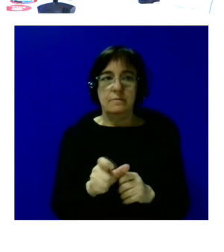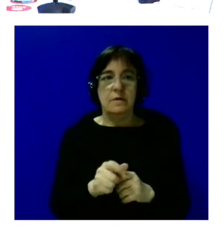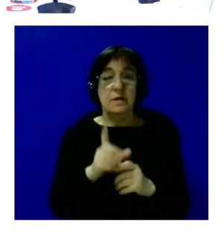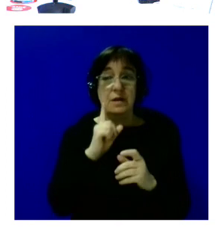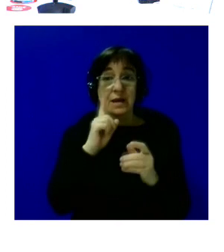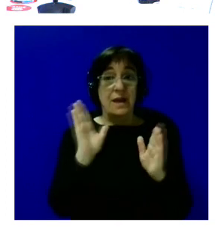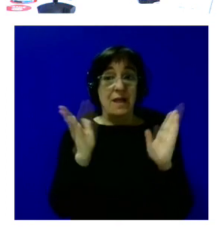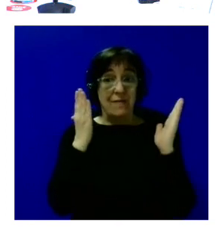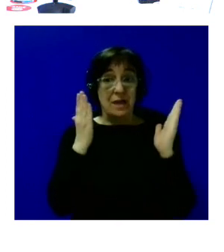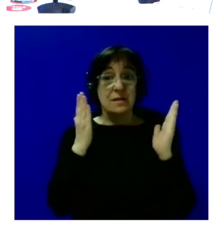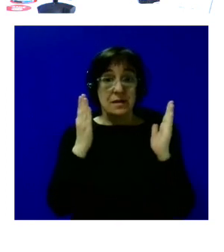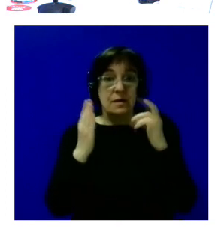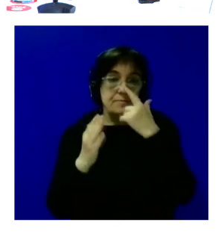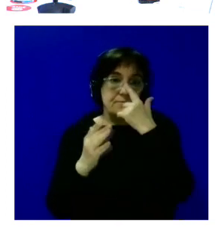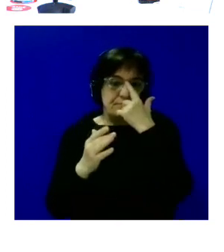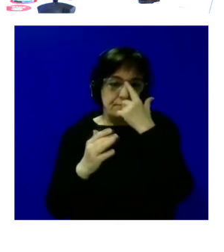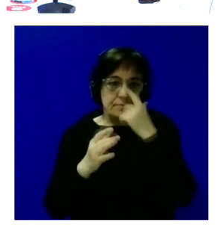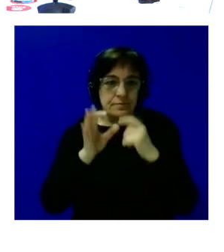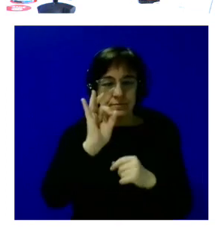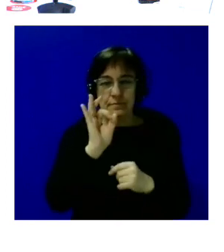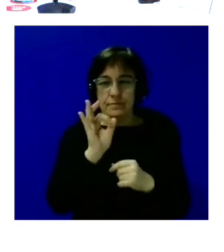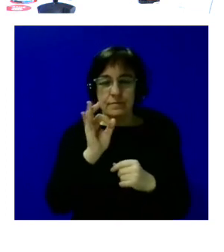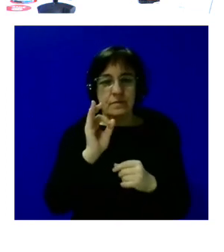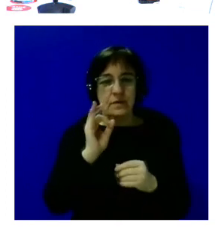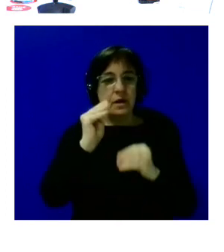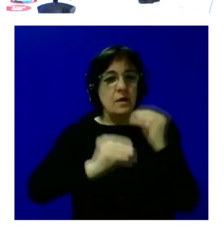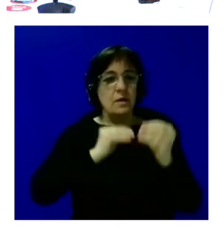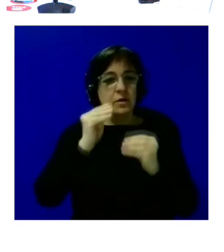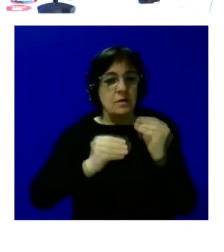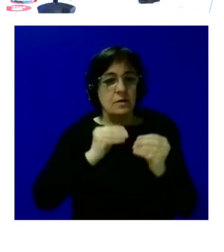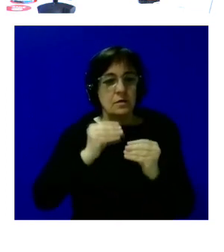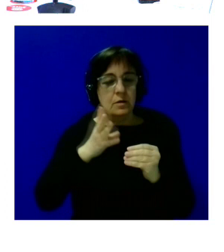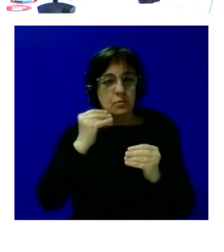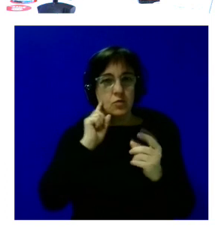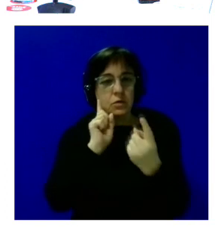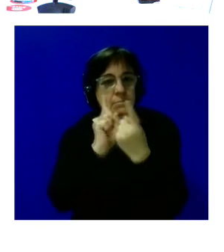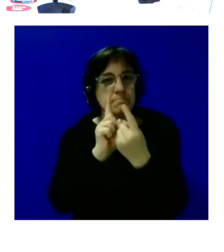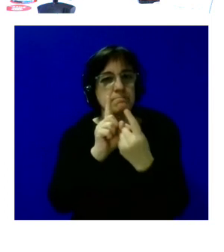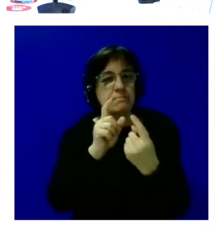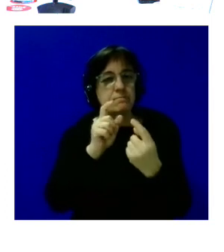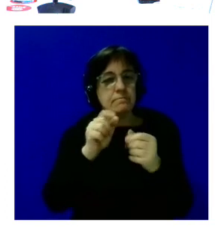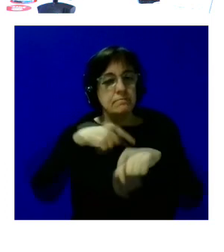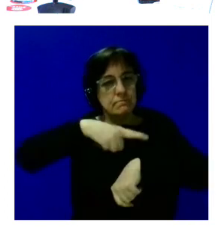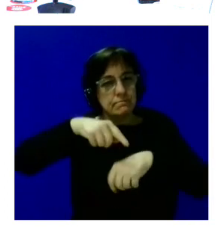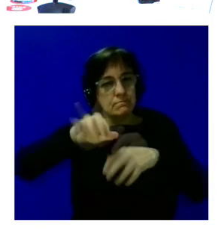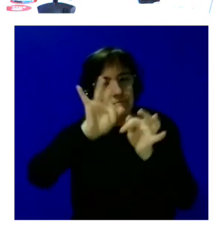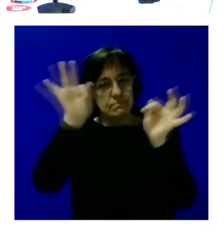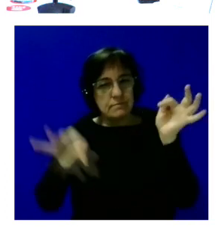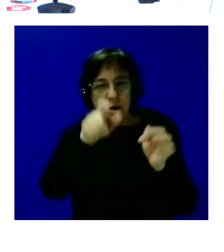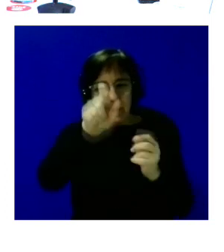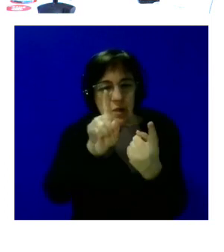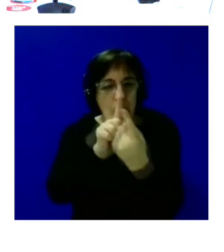esta fase realmente lo que lo que tenemos que hacer es pasar mucho tiempo con la persona para que la persona llegue a identificar